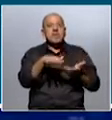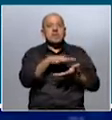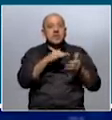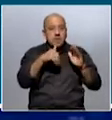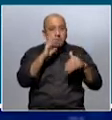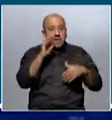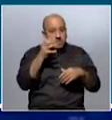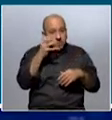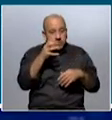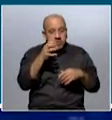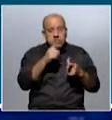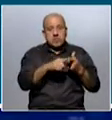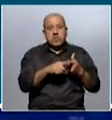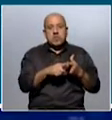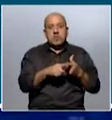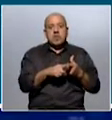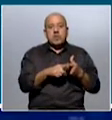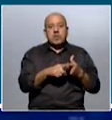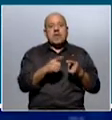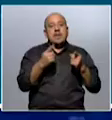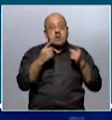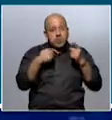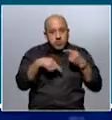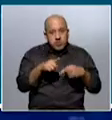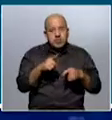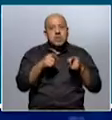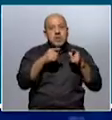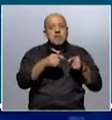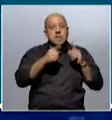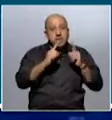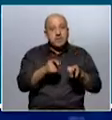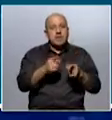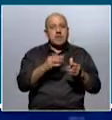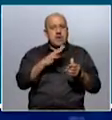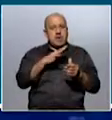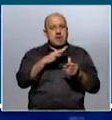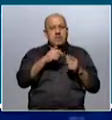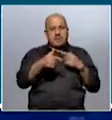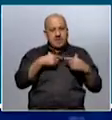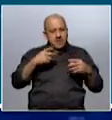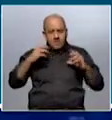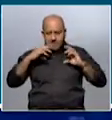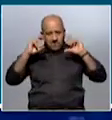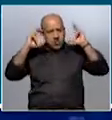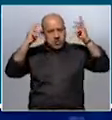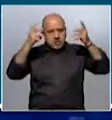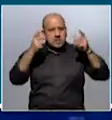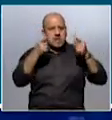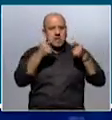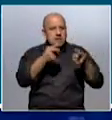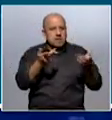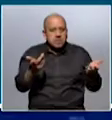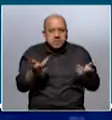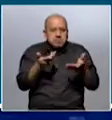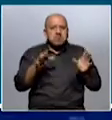más riesgo y de más vulnerabilidad. Bueno, en estos casos también se han instalado una serie de violencias cotidianas que